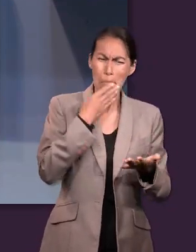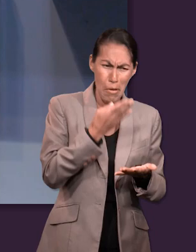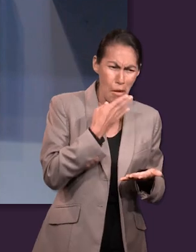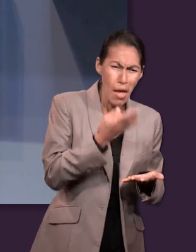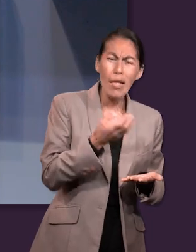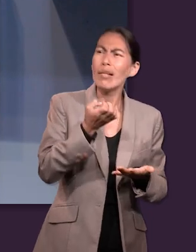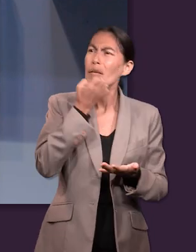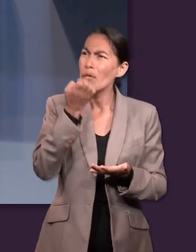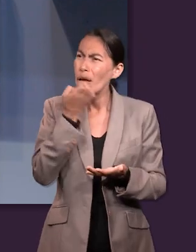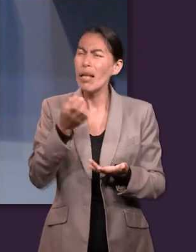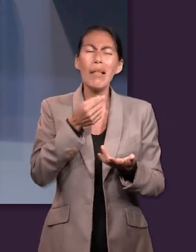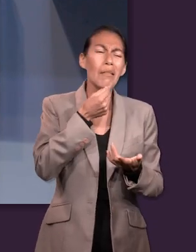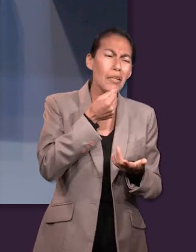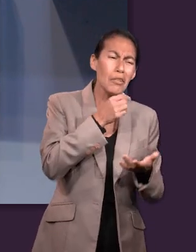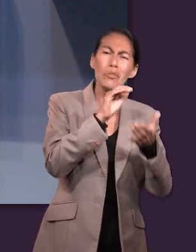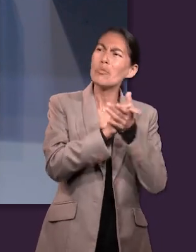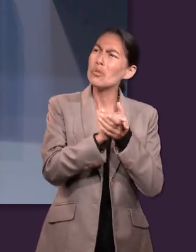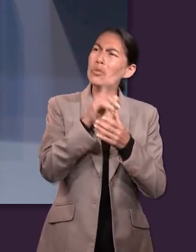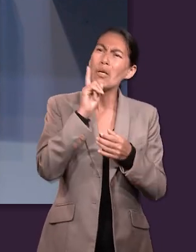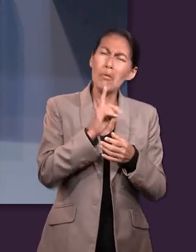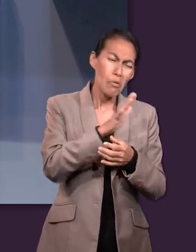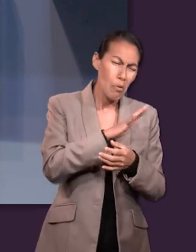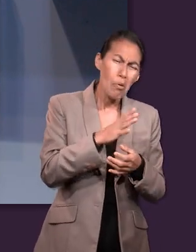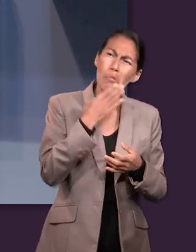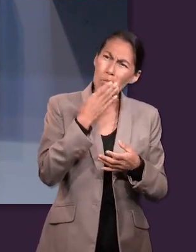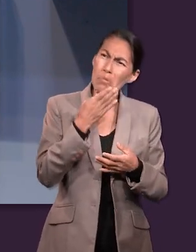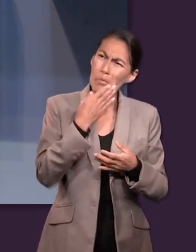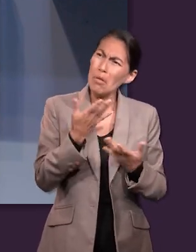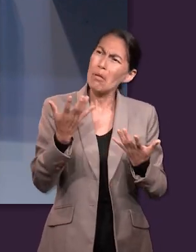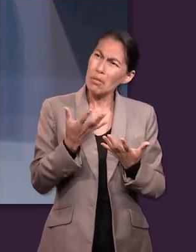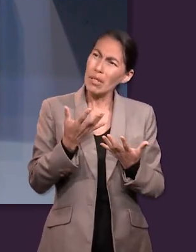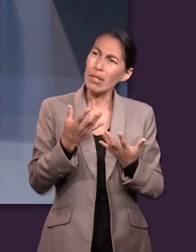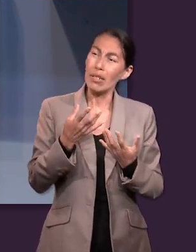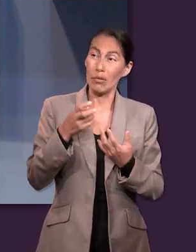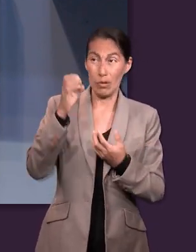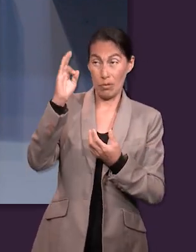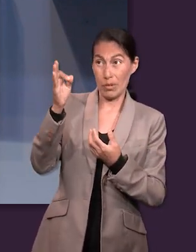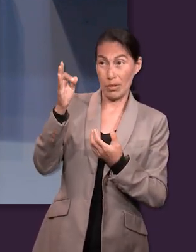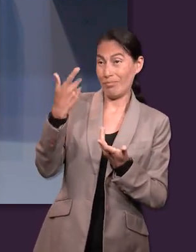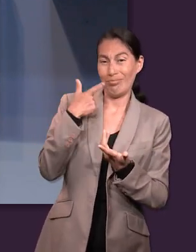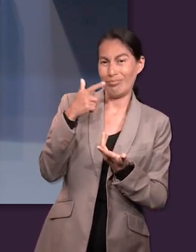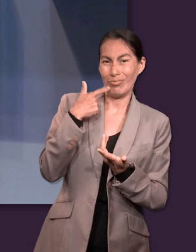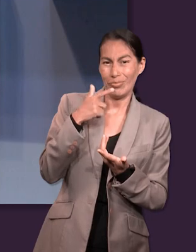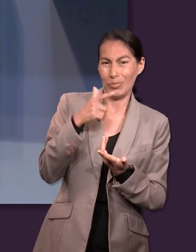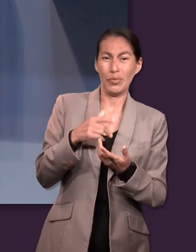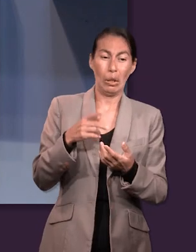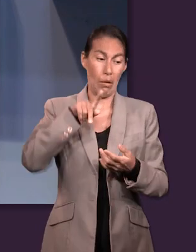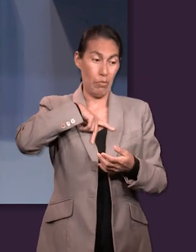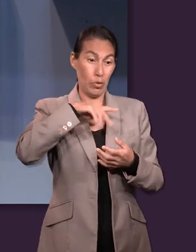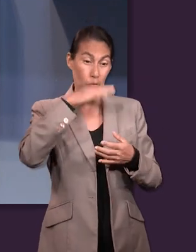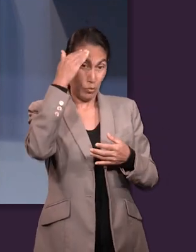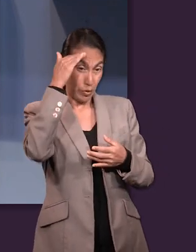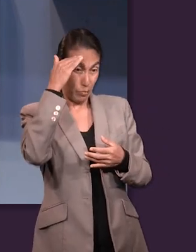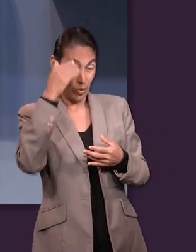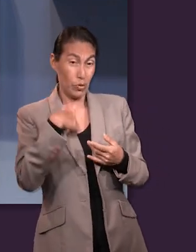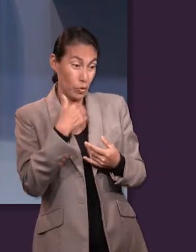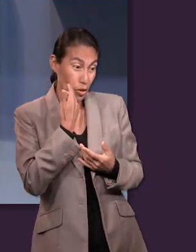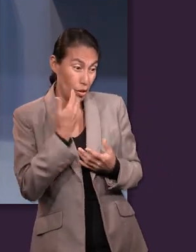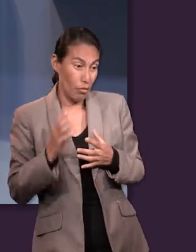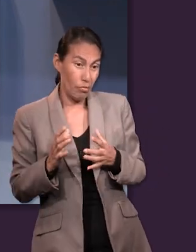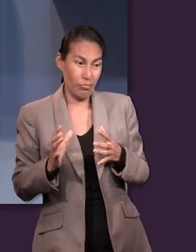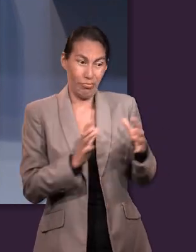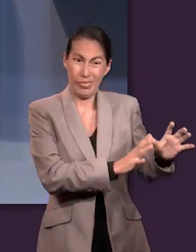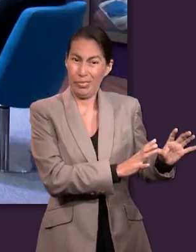mi esposa, o también en la escuela, lo que sea. Entonces, nosotros sabemos que es difícil despojarnos de eso. Hablando de despojarnos de las cosas,